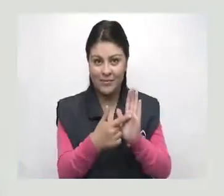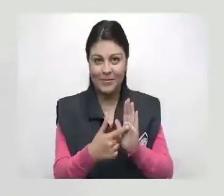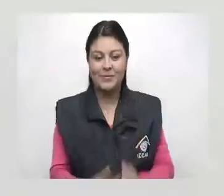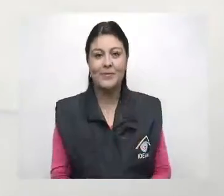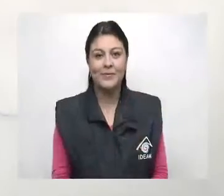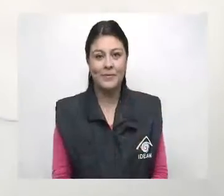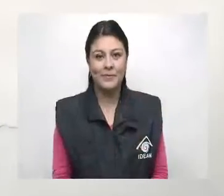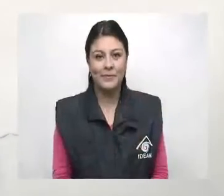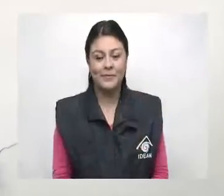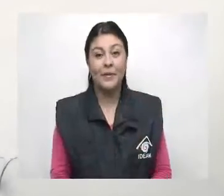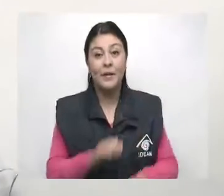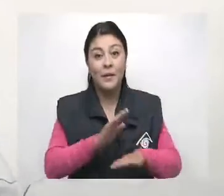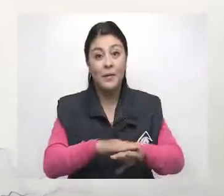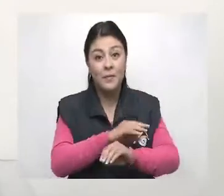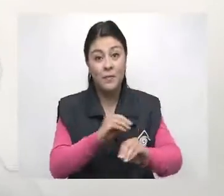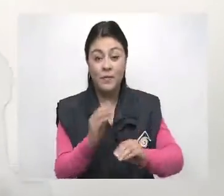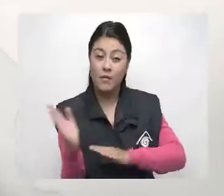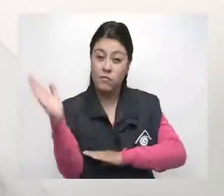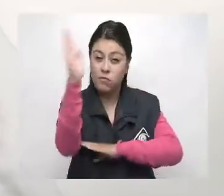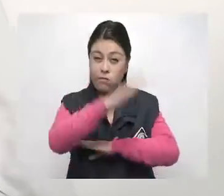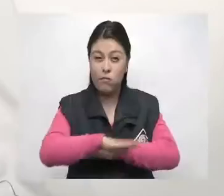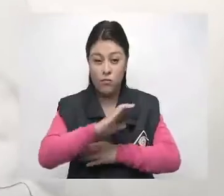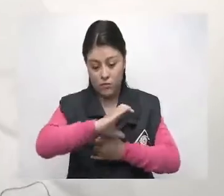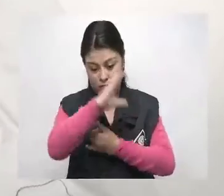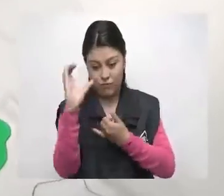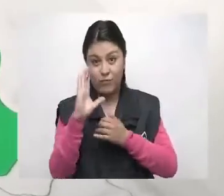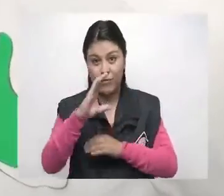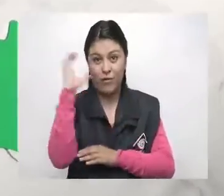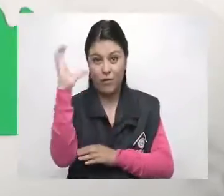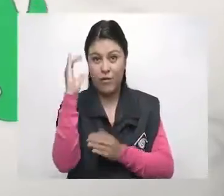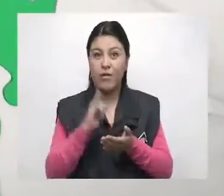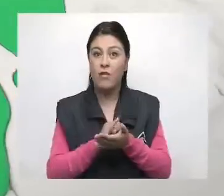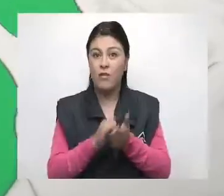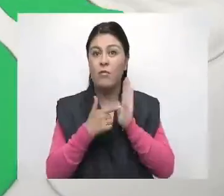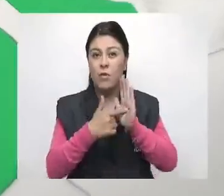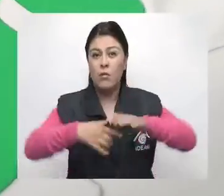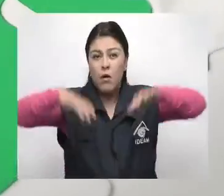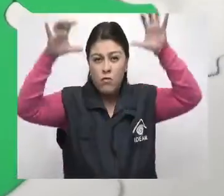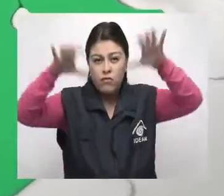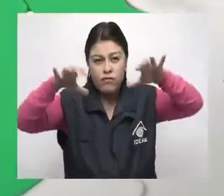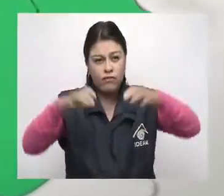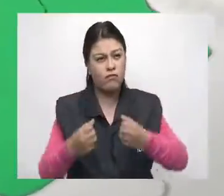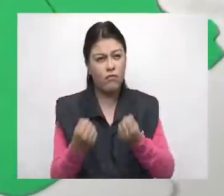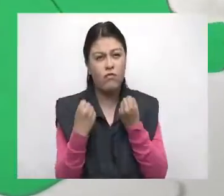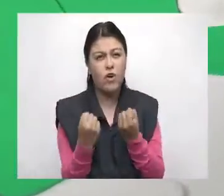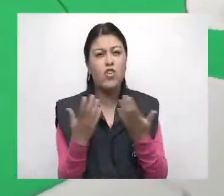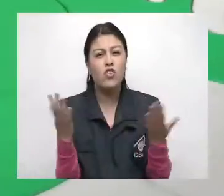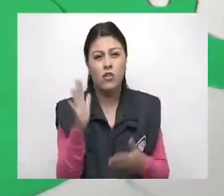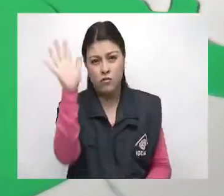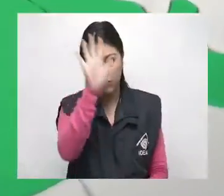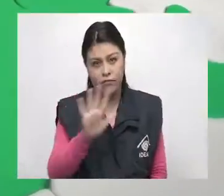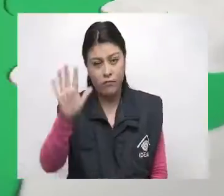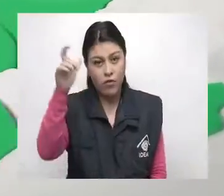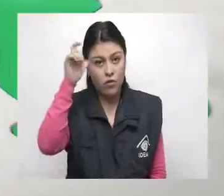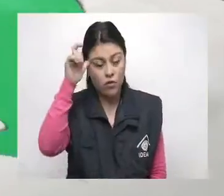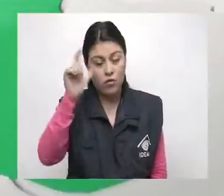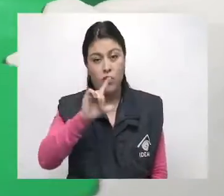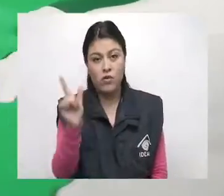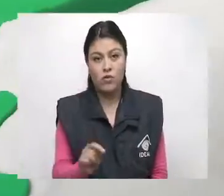El día en el Caribe continúa con nubes, acompañado de lluvias y en algunos casos con tormentas eléctricas sobre todo el territorio.